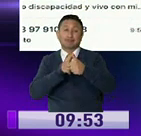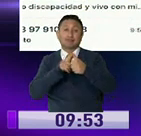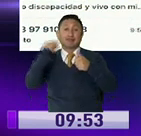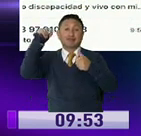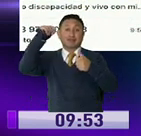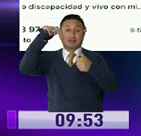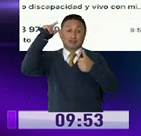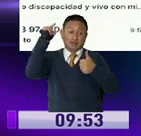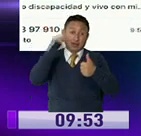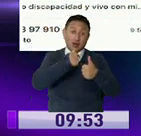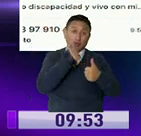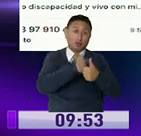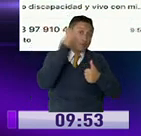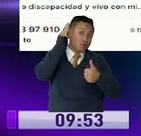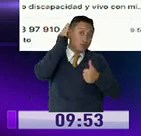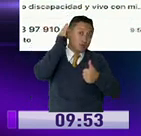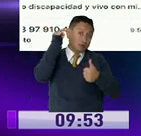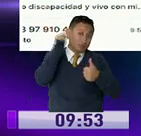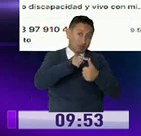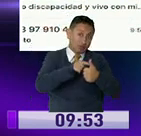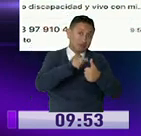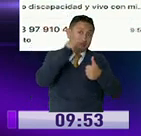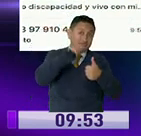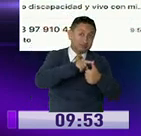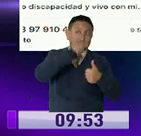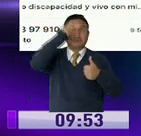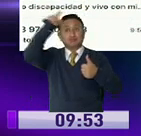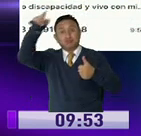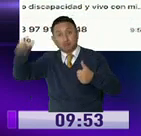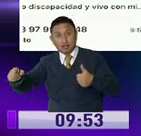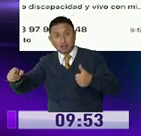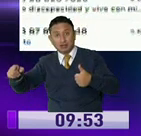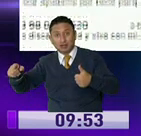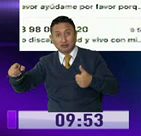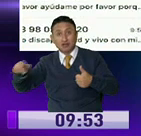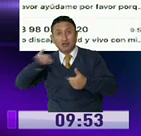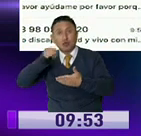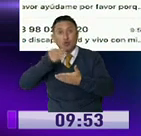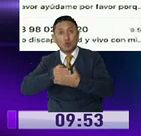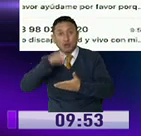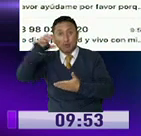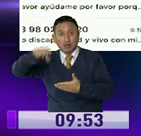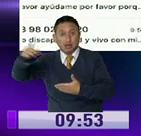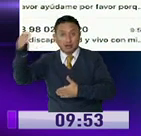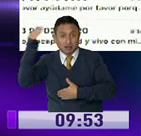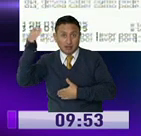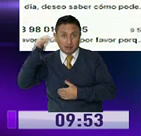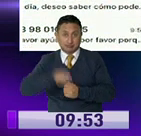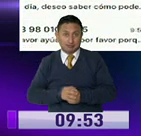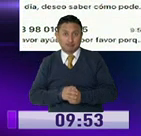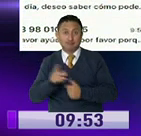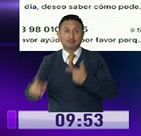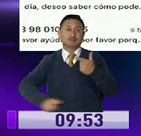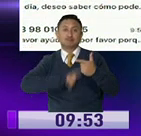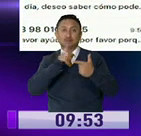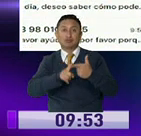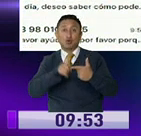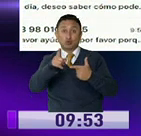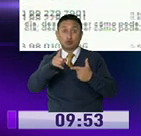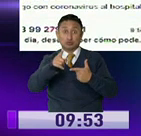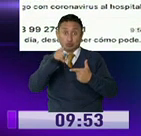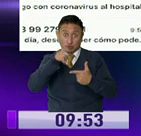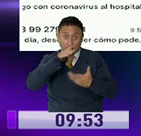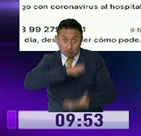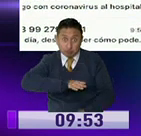tiene que, a lo que dijo Ali, que es directamente a la Junta Parroquial, a la alcaldía. La otra, ¿usted quiere